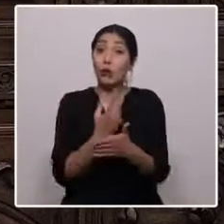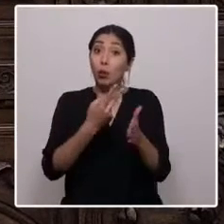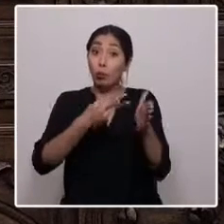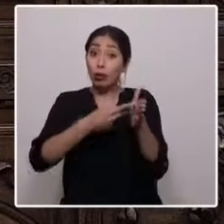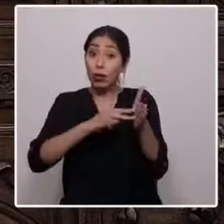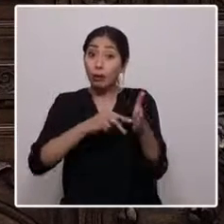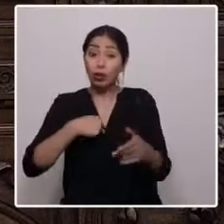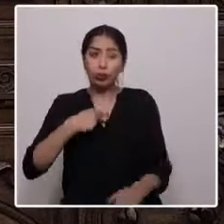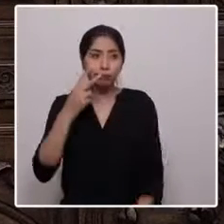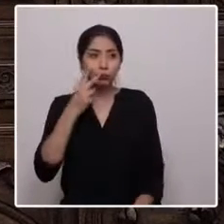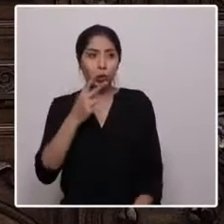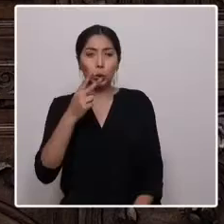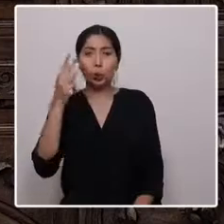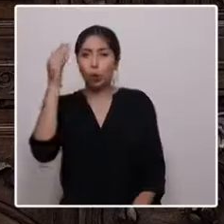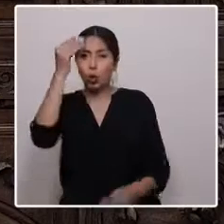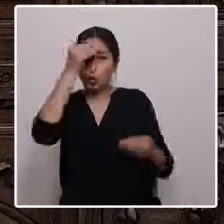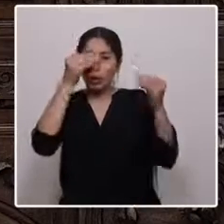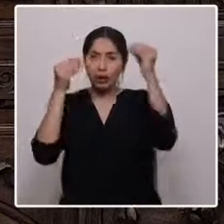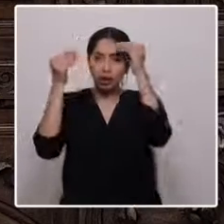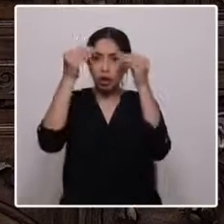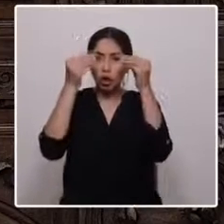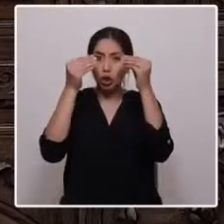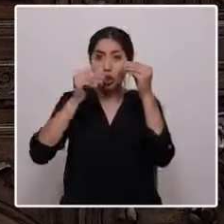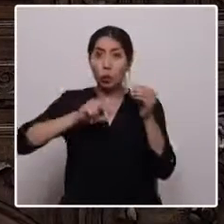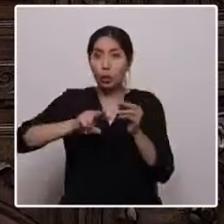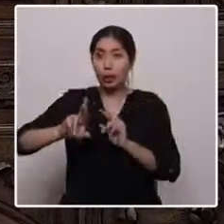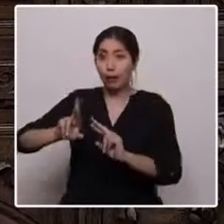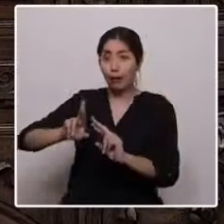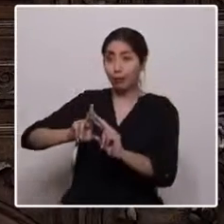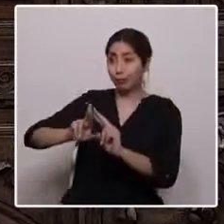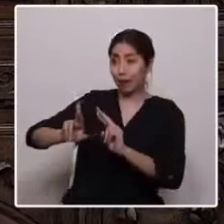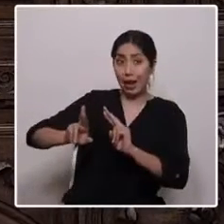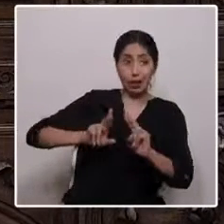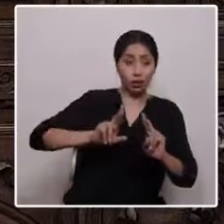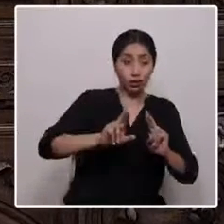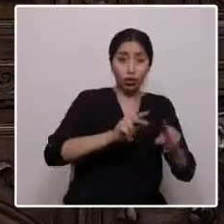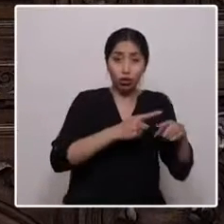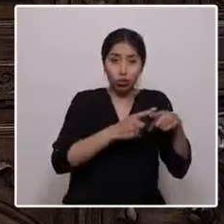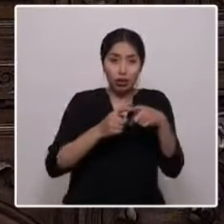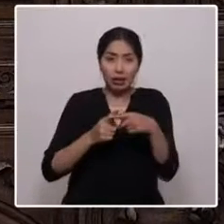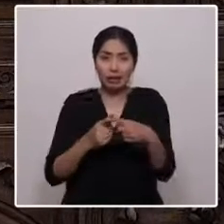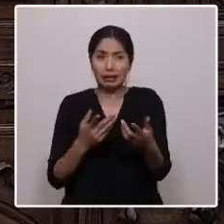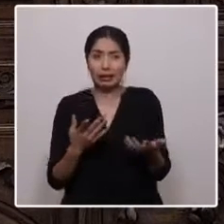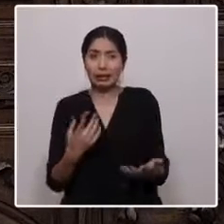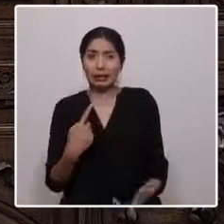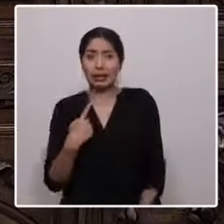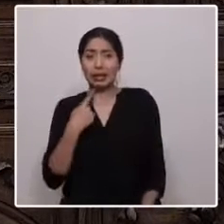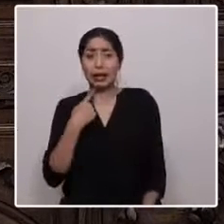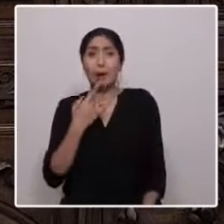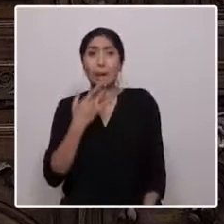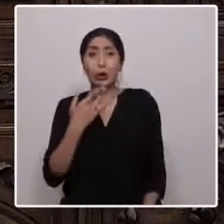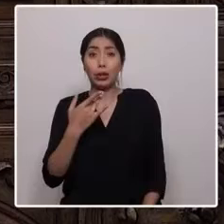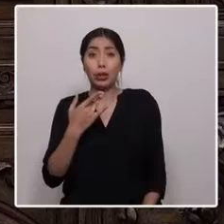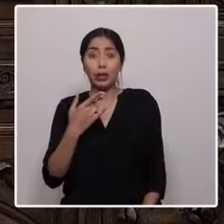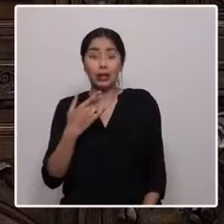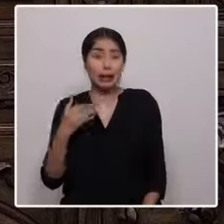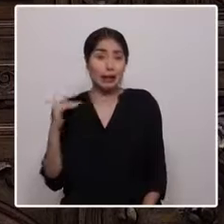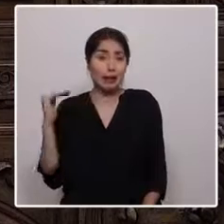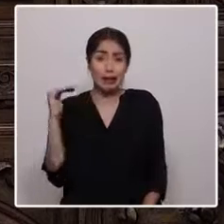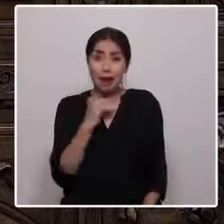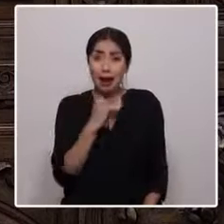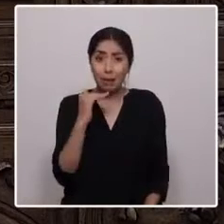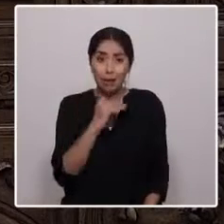con preocupación el cambio de nuestra forma de relacionarnos socialmente. Puesto que de forma acelerada las relaciones virtuales,